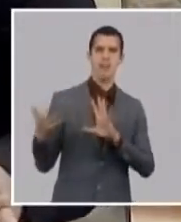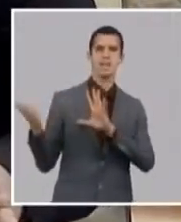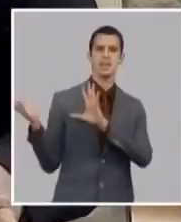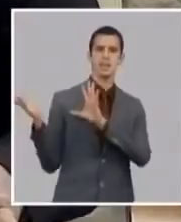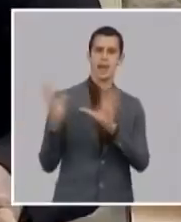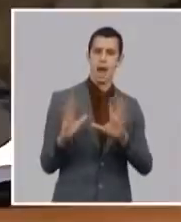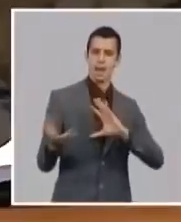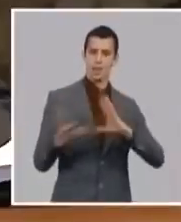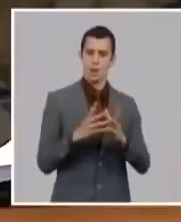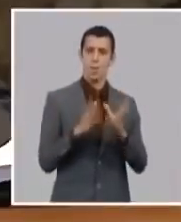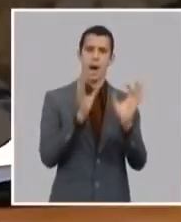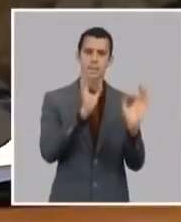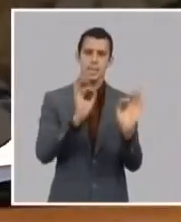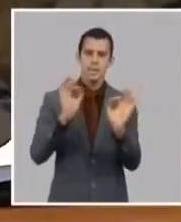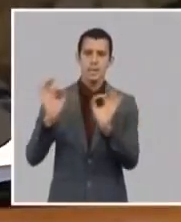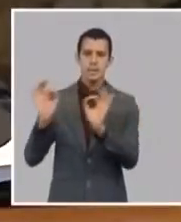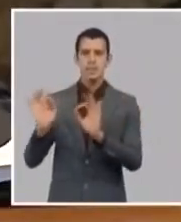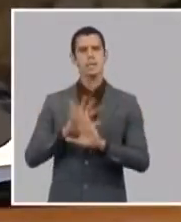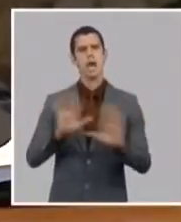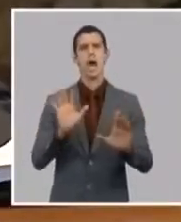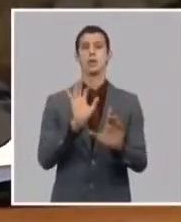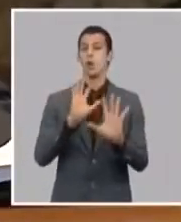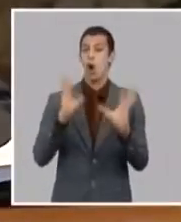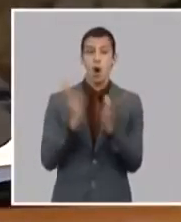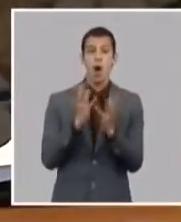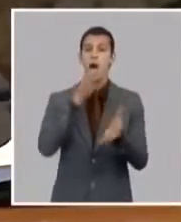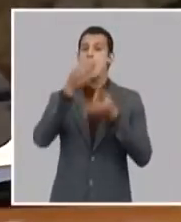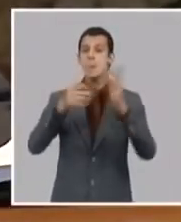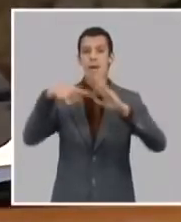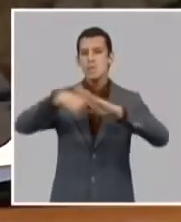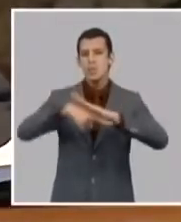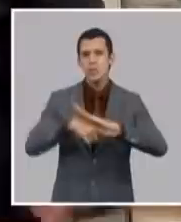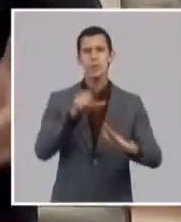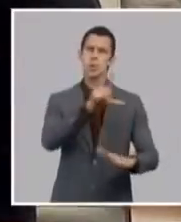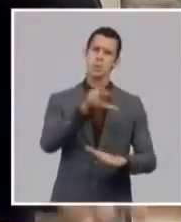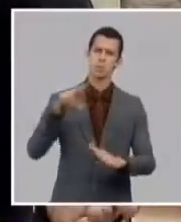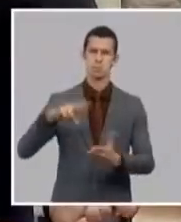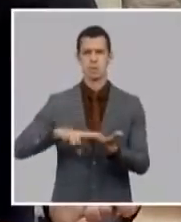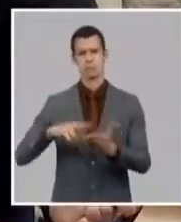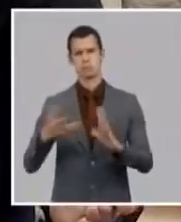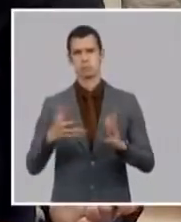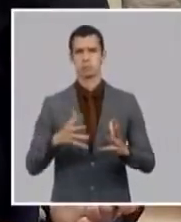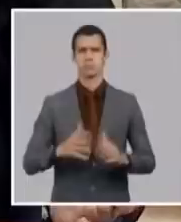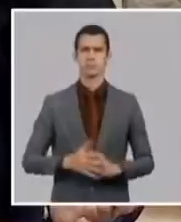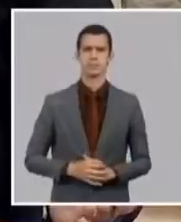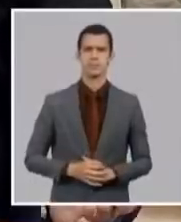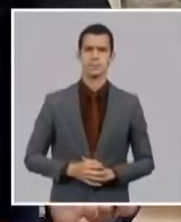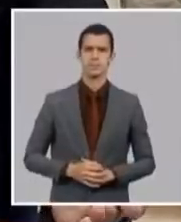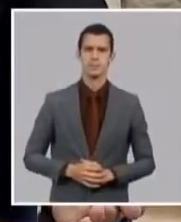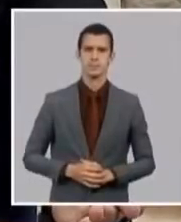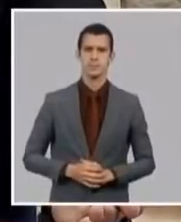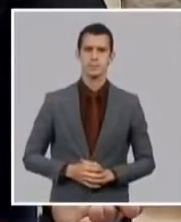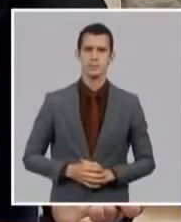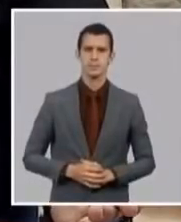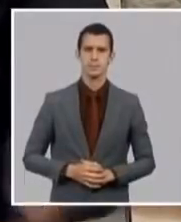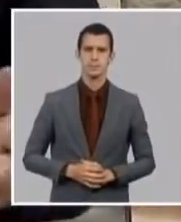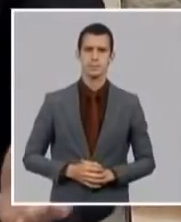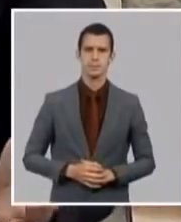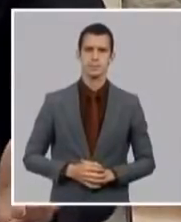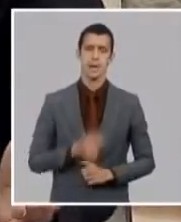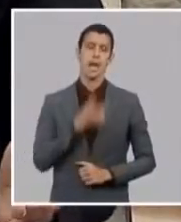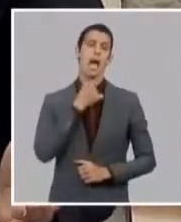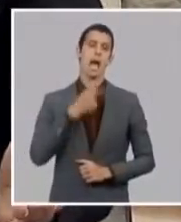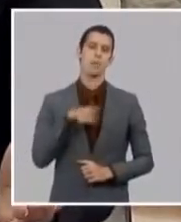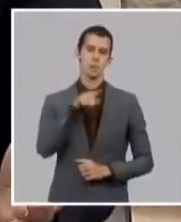explicar eso y consideramos que se pudiera decir a la prueba esto que están diciendo ahora no tiene mucho impacto